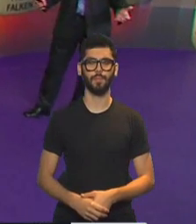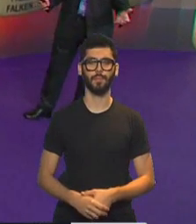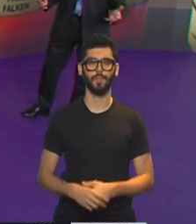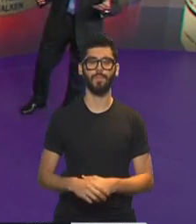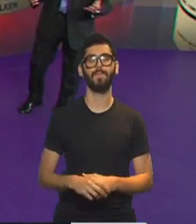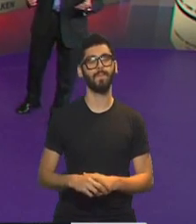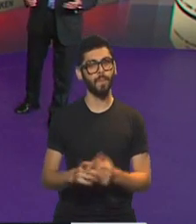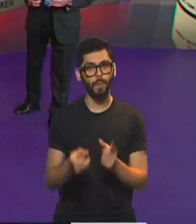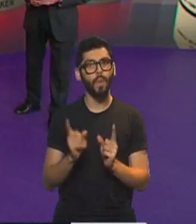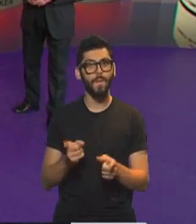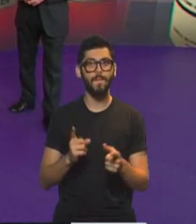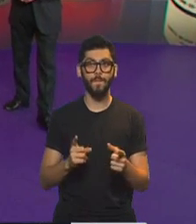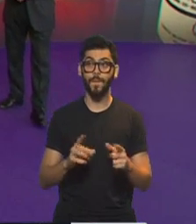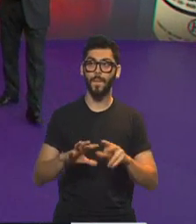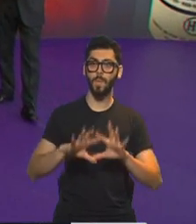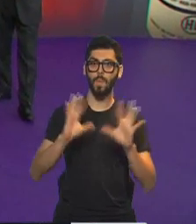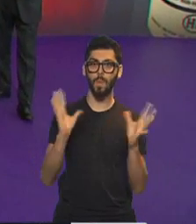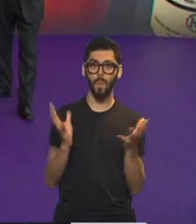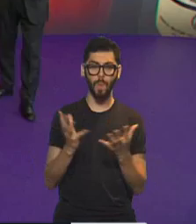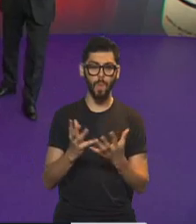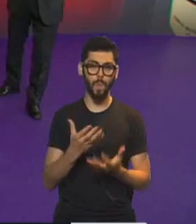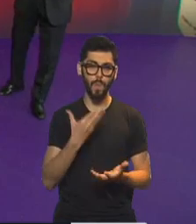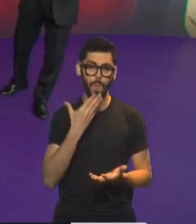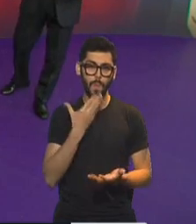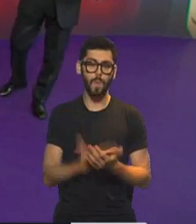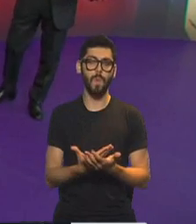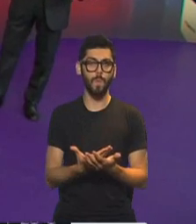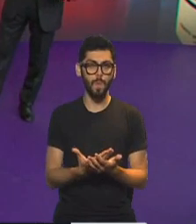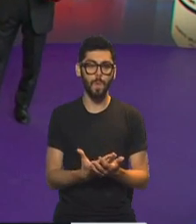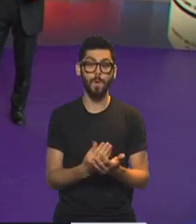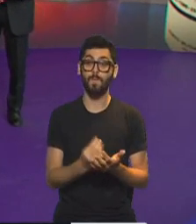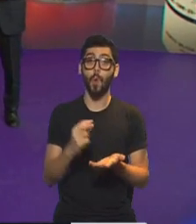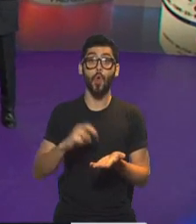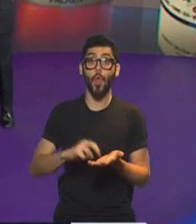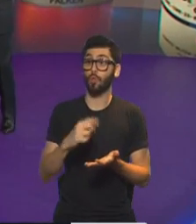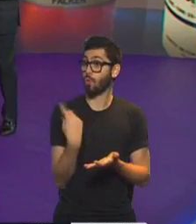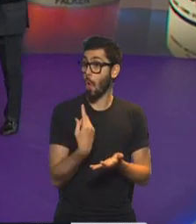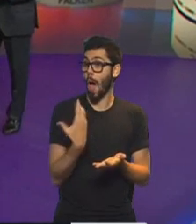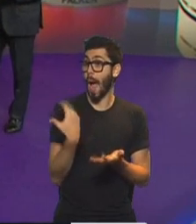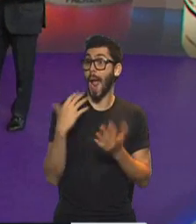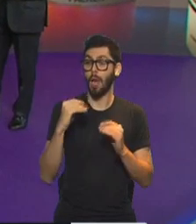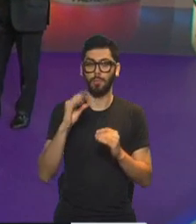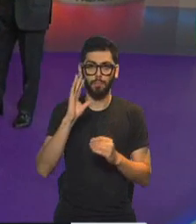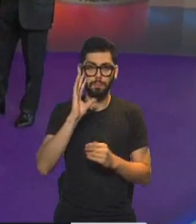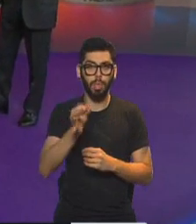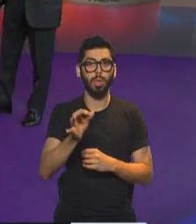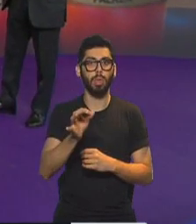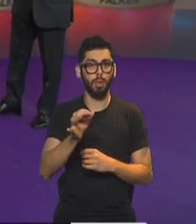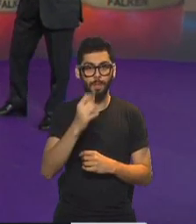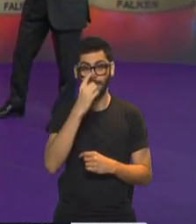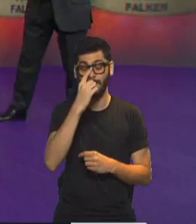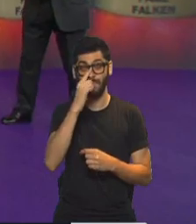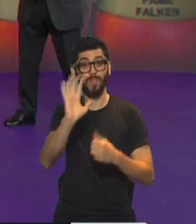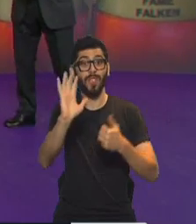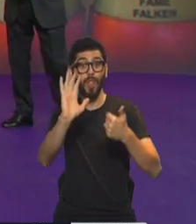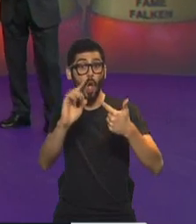Continúa la conmoción internacional por esta noticia de la que nos enteramos todos anoche. Esta cantidad de